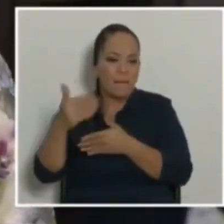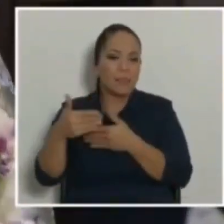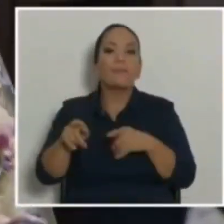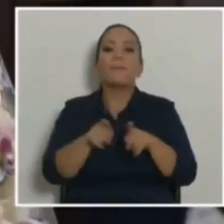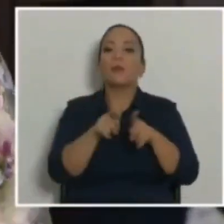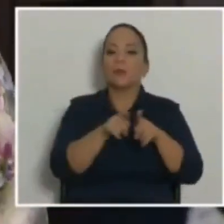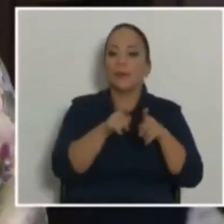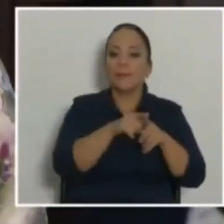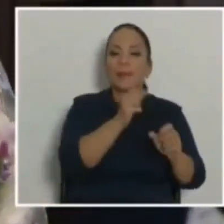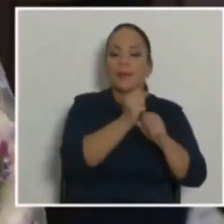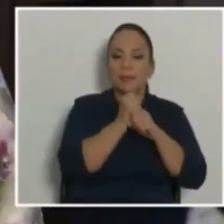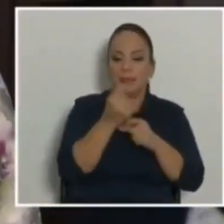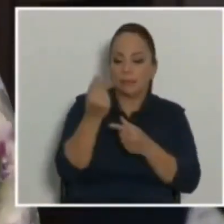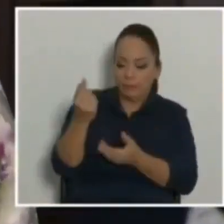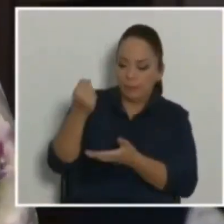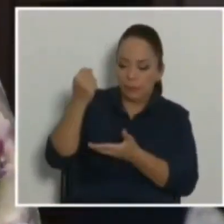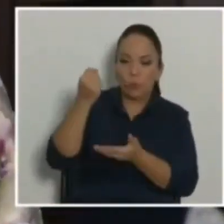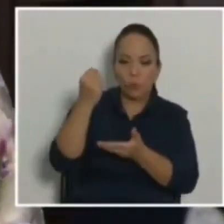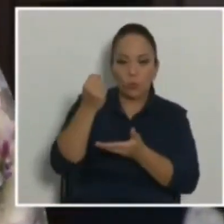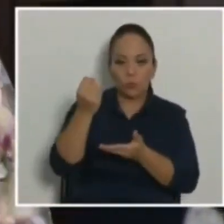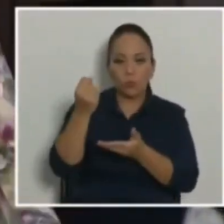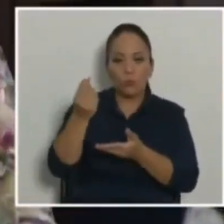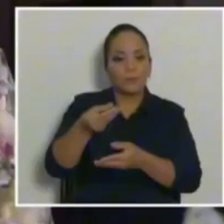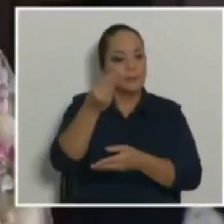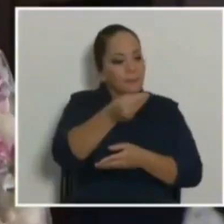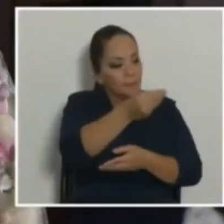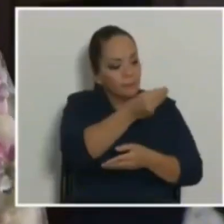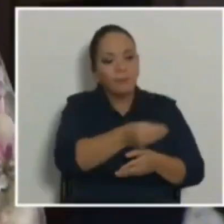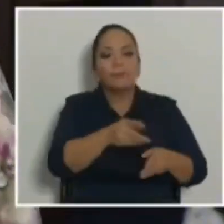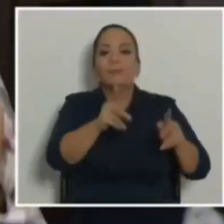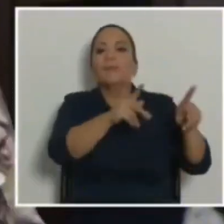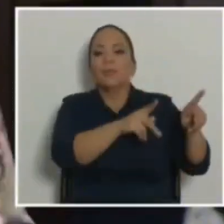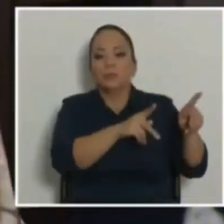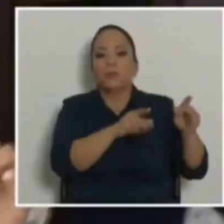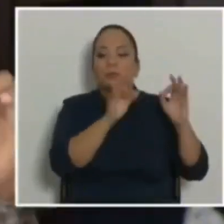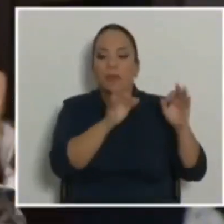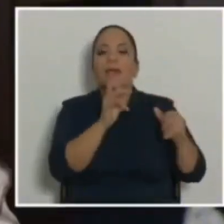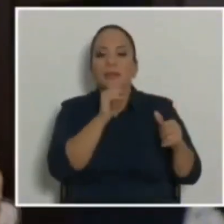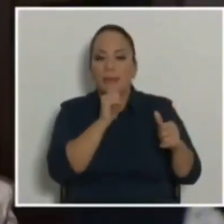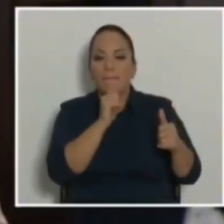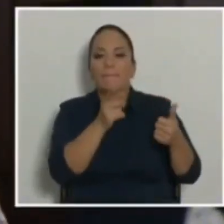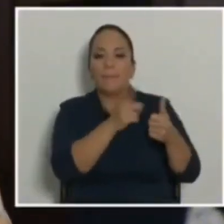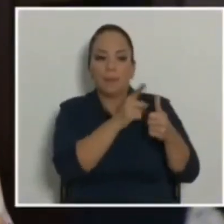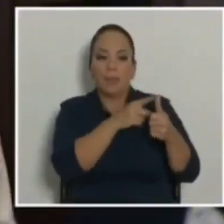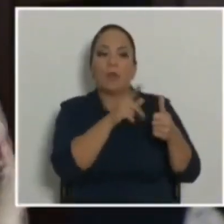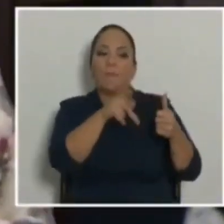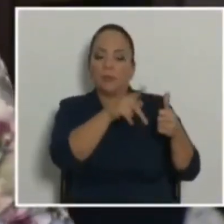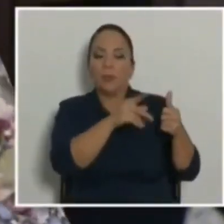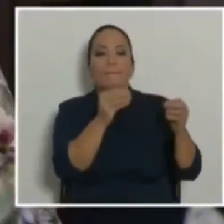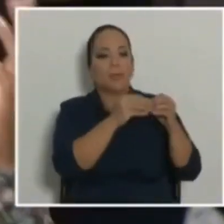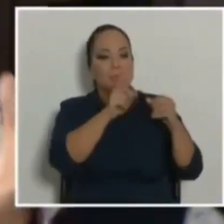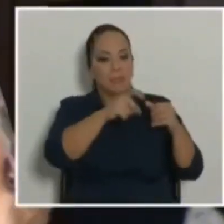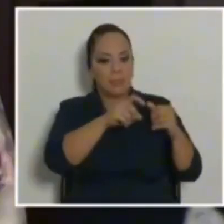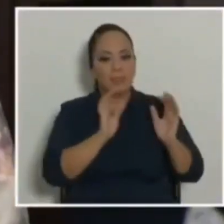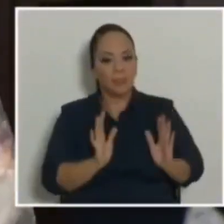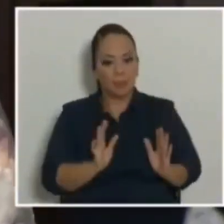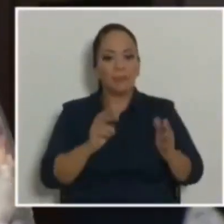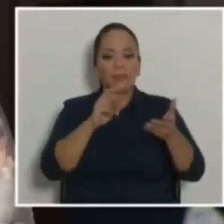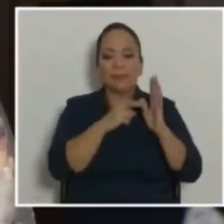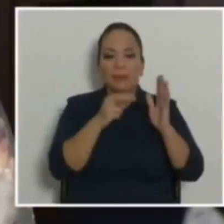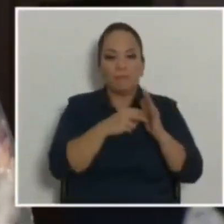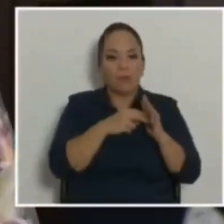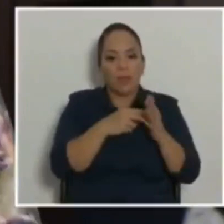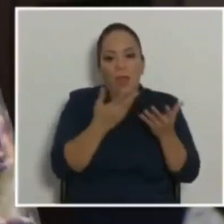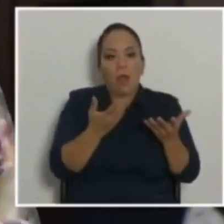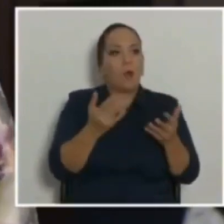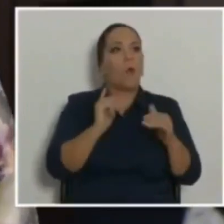en garantizar que esos recursos vayan destinados en primera instancia a las personas que más lo necesitan. Esta es la combinación de una